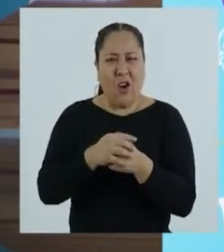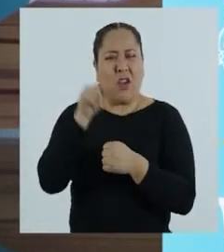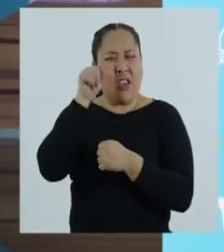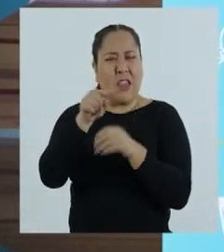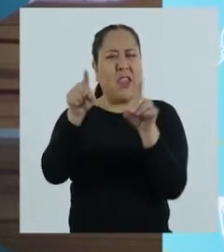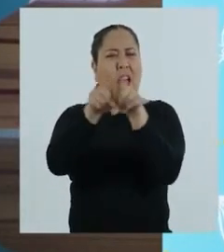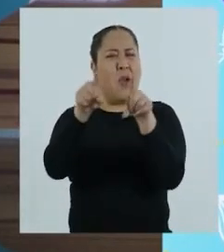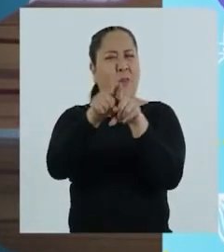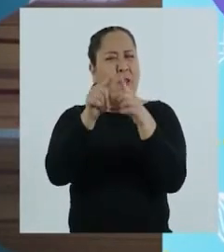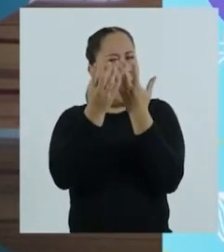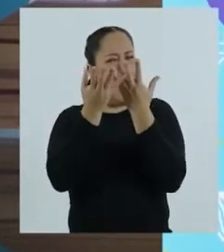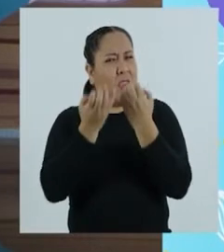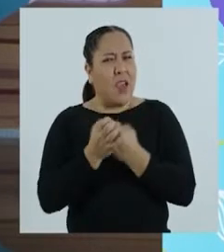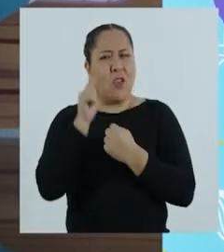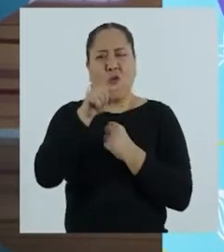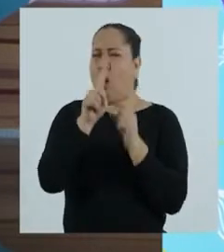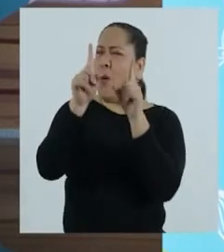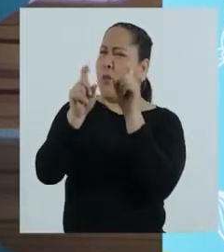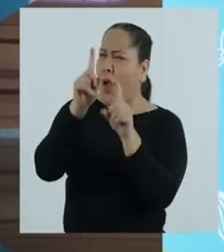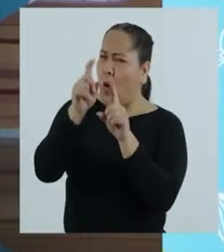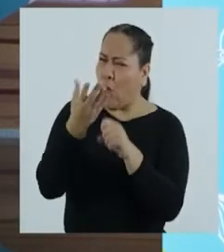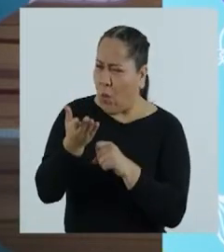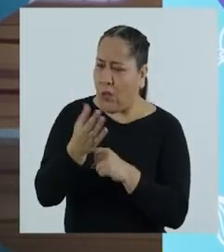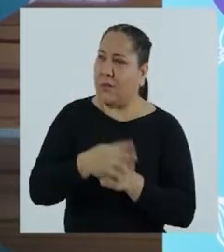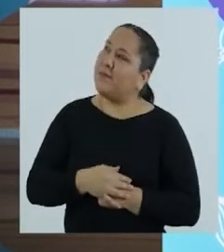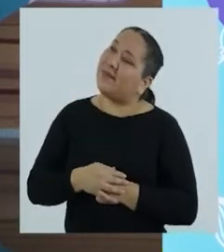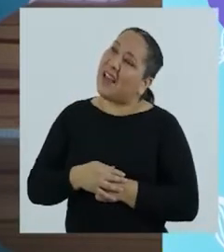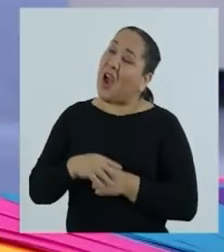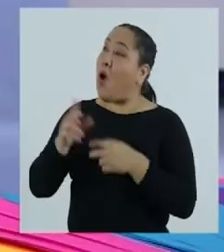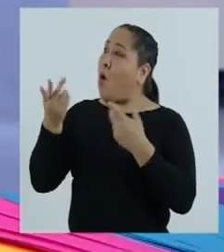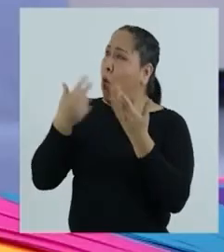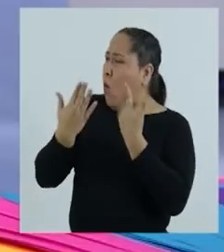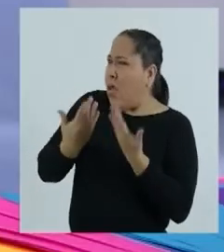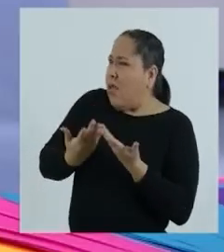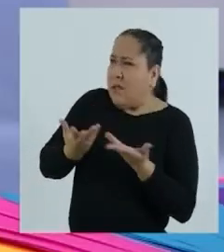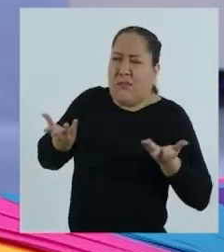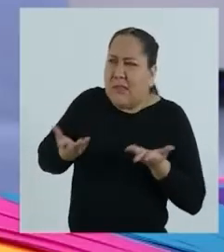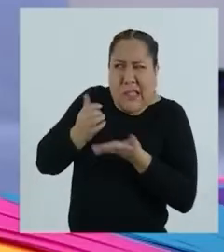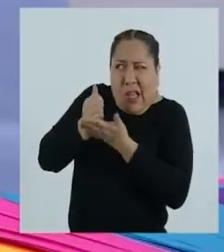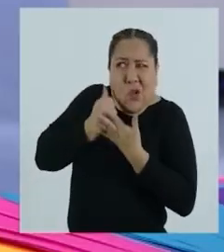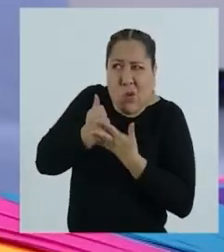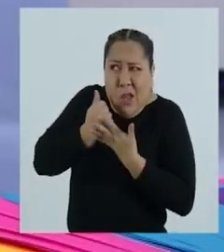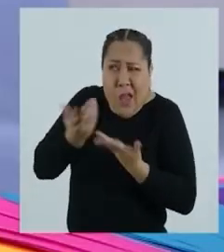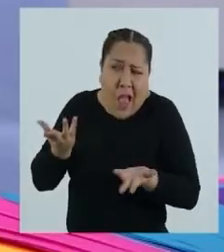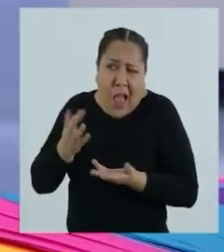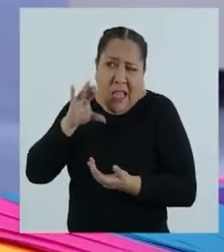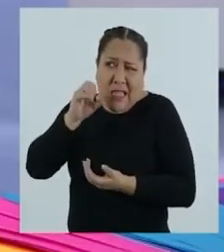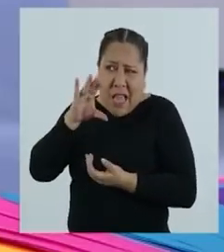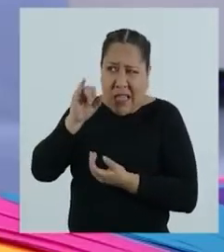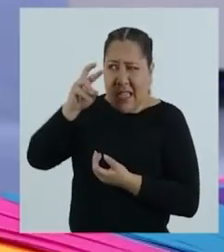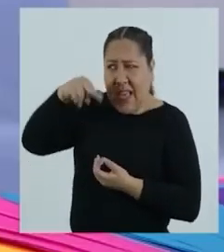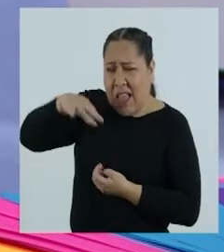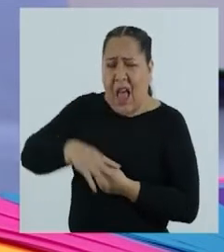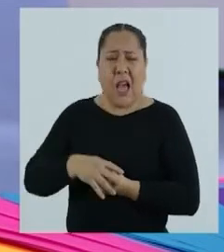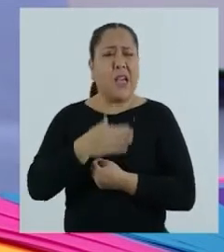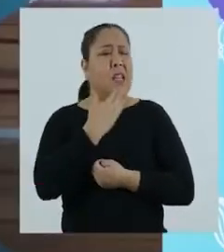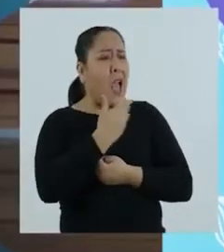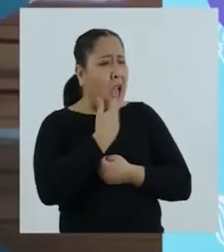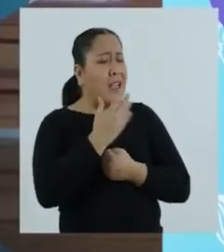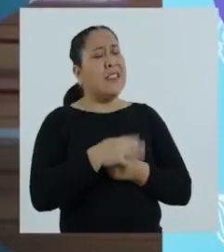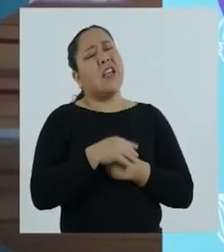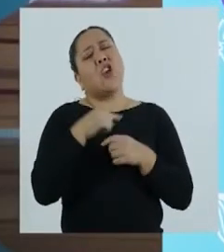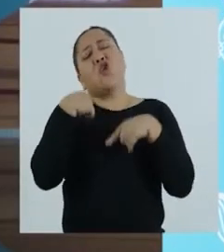algo. Y a la vez quiero hacerles una pregunta. Cuéntanos y dinos en qué te podemos ayudar, querida asesina.